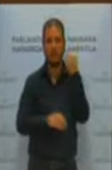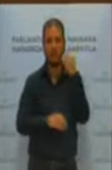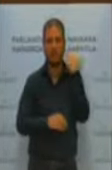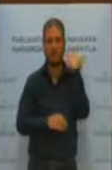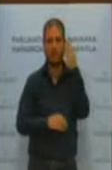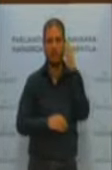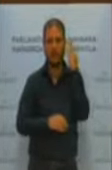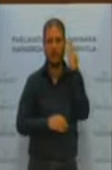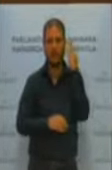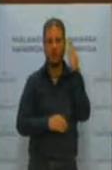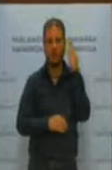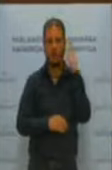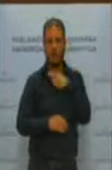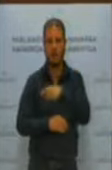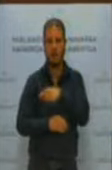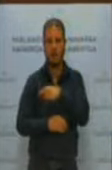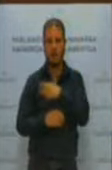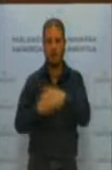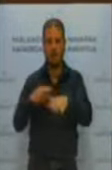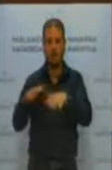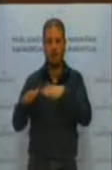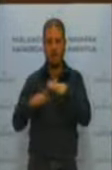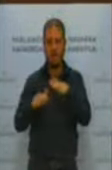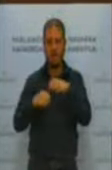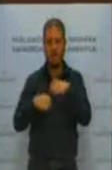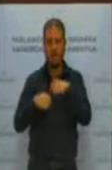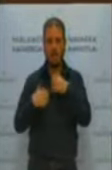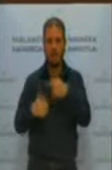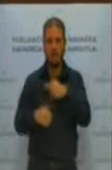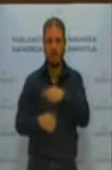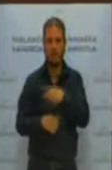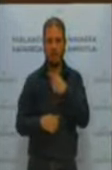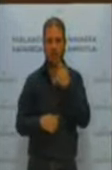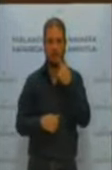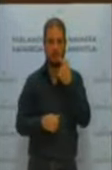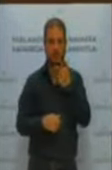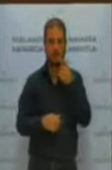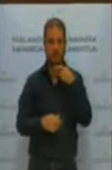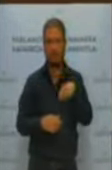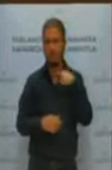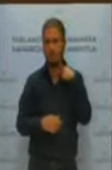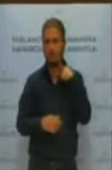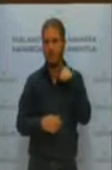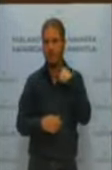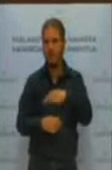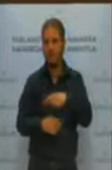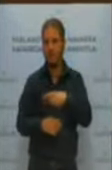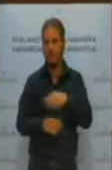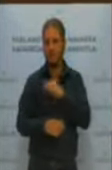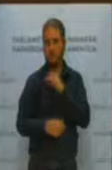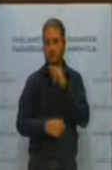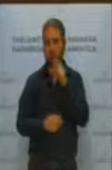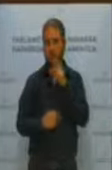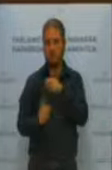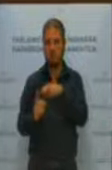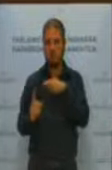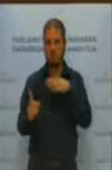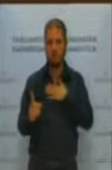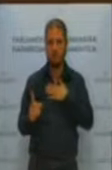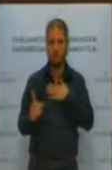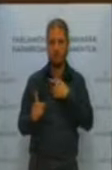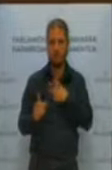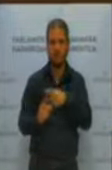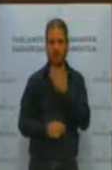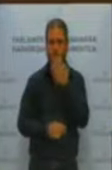emprenda una acción que no solamente está destinada al fracaso, sino también, desde mi punto de vista, perdóneme, hacer